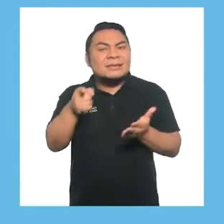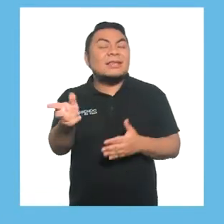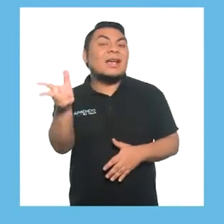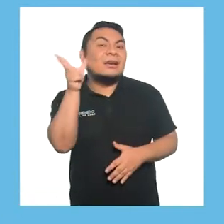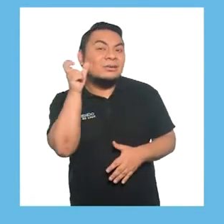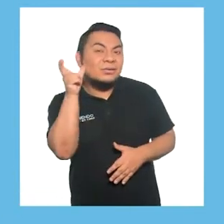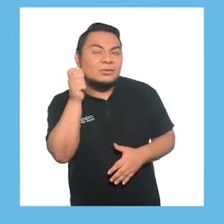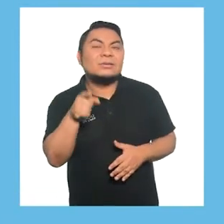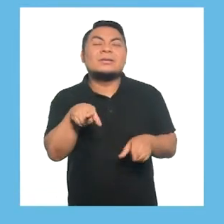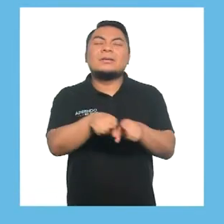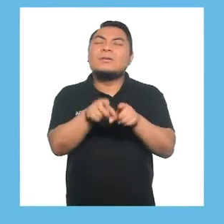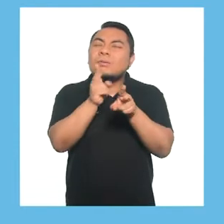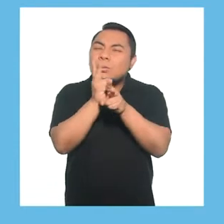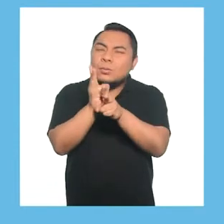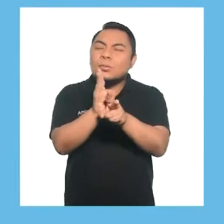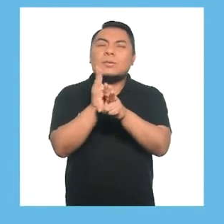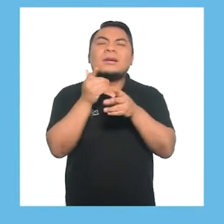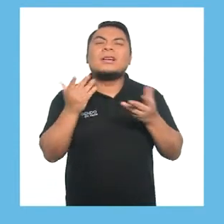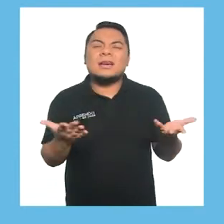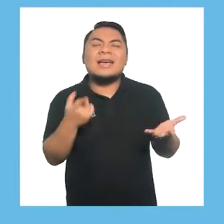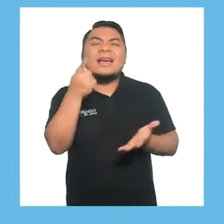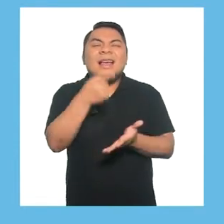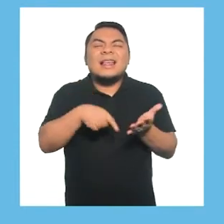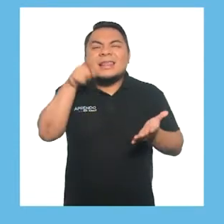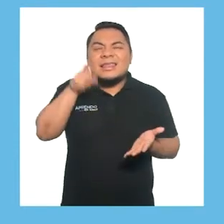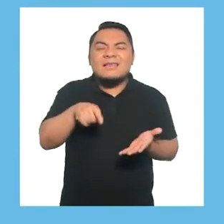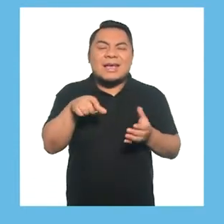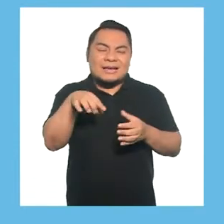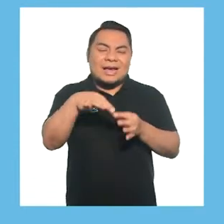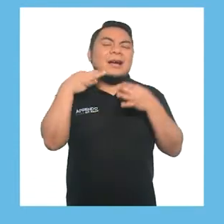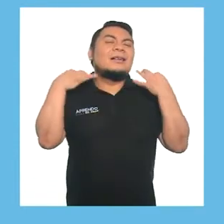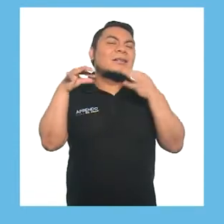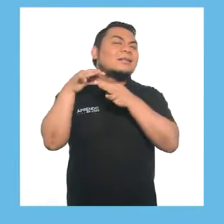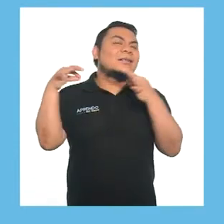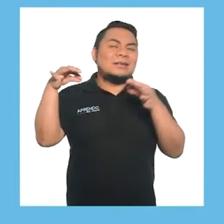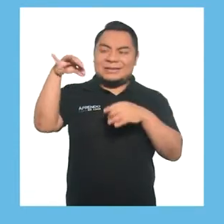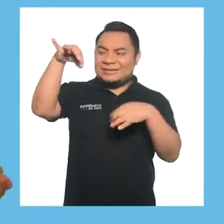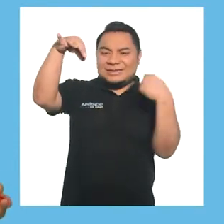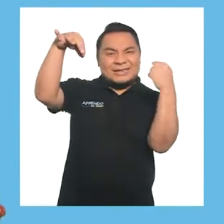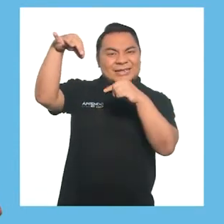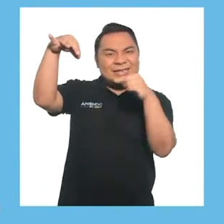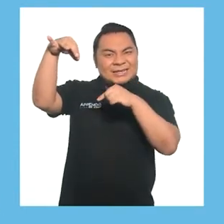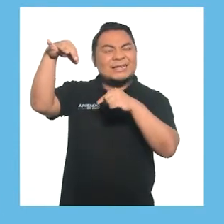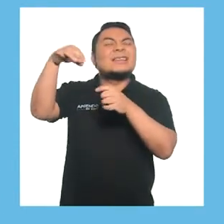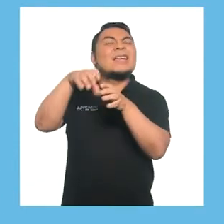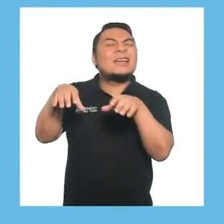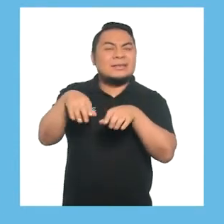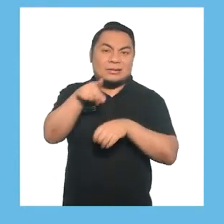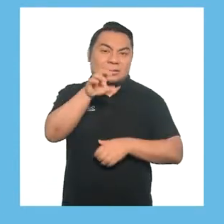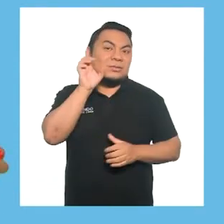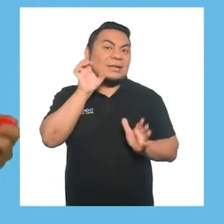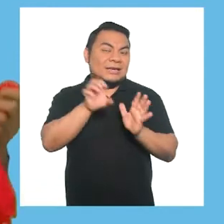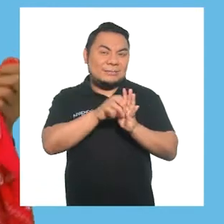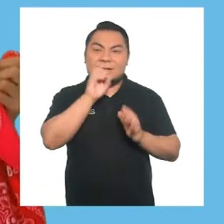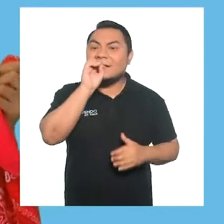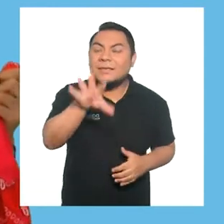a escuchar cuidadosamente qué debe hacer con el pañuelo. Por ejemplo, dile,